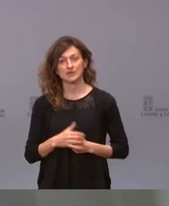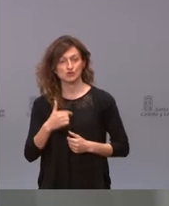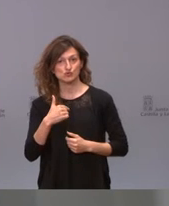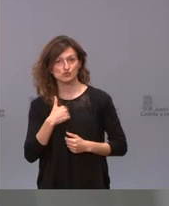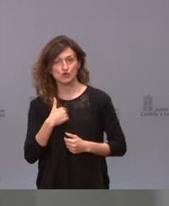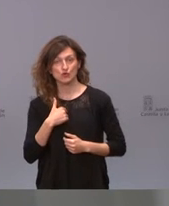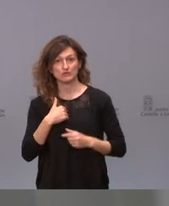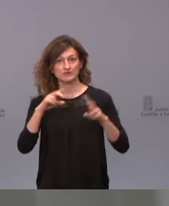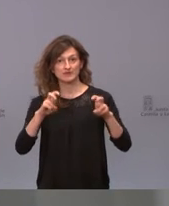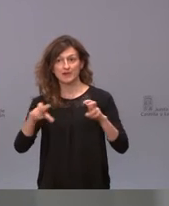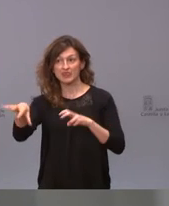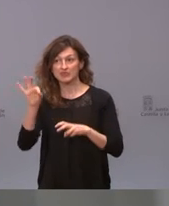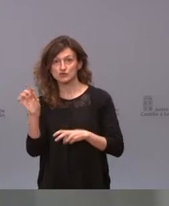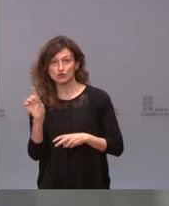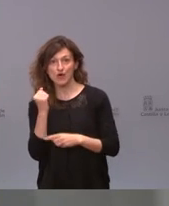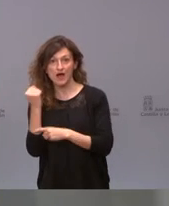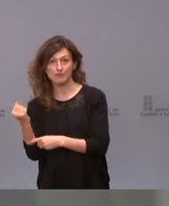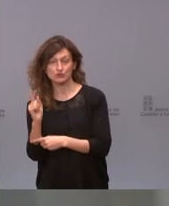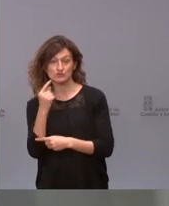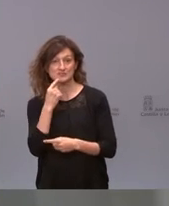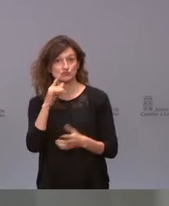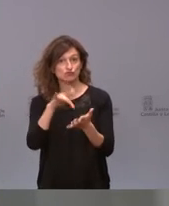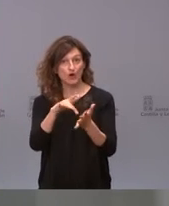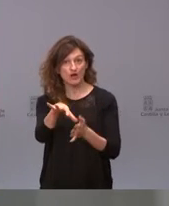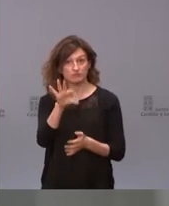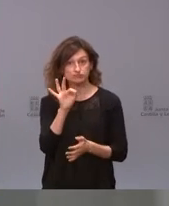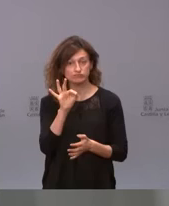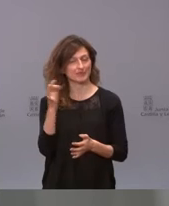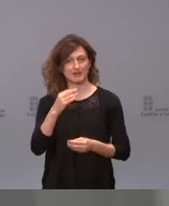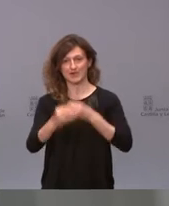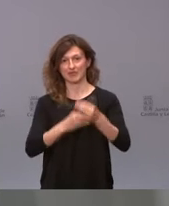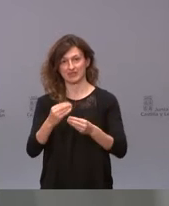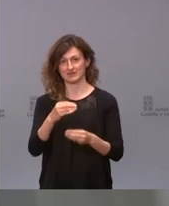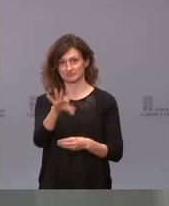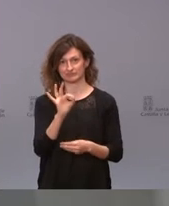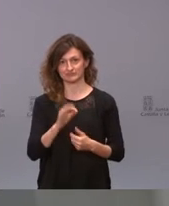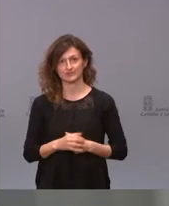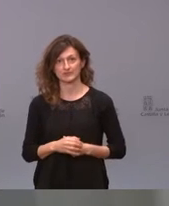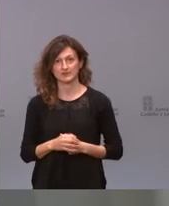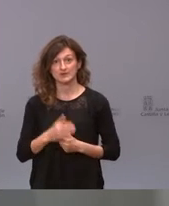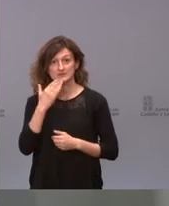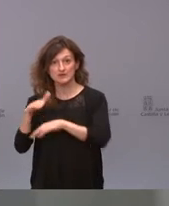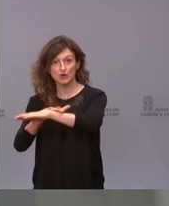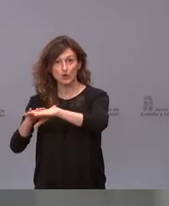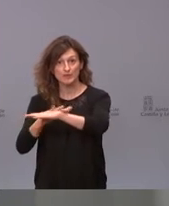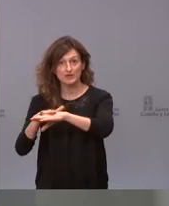apoyarle en la no decisión. Cuando hay que tomar decisiones hay que tomar decisiones. Y si el Gobierno